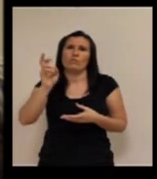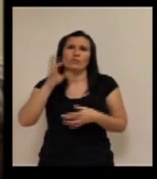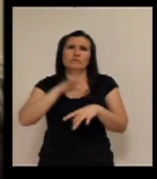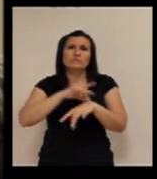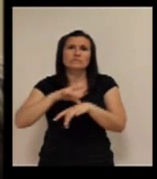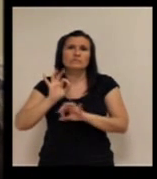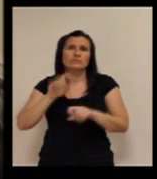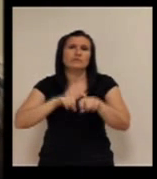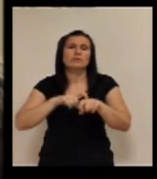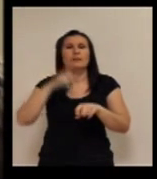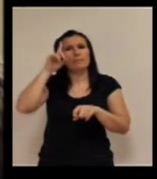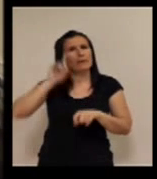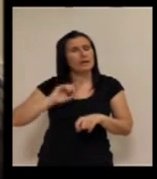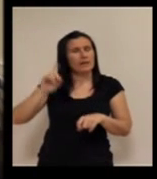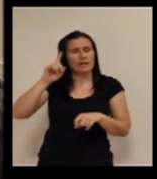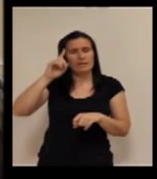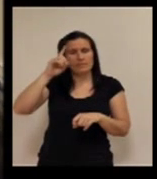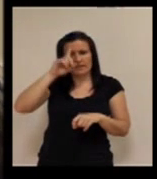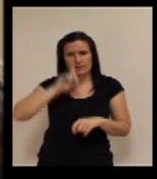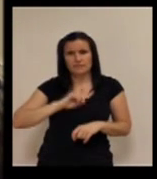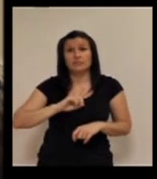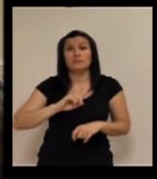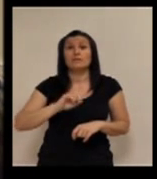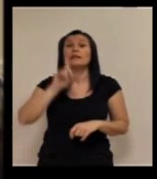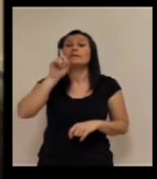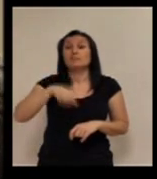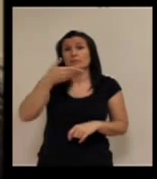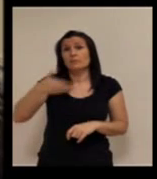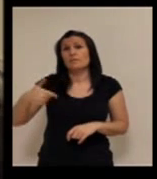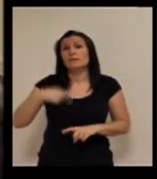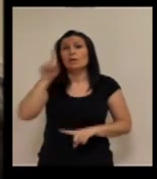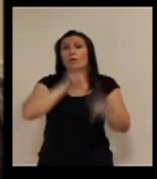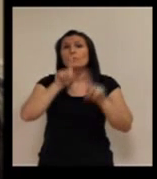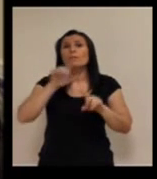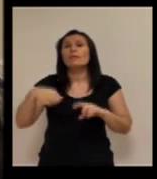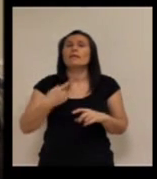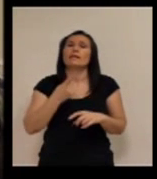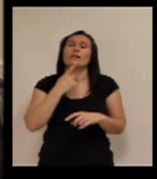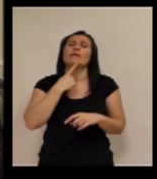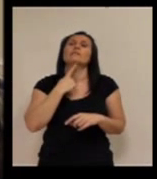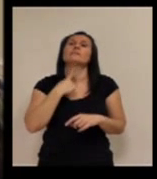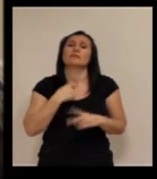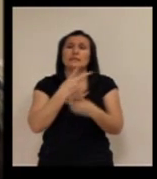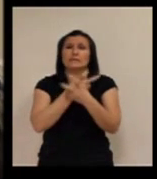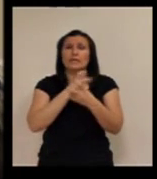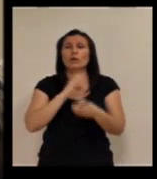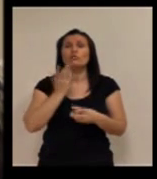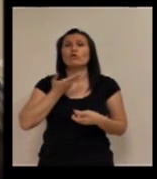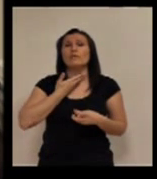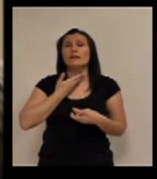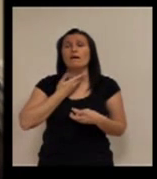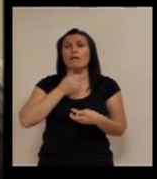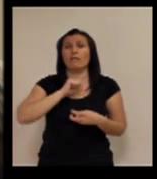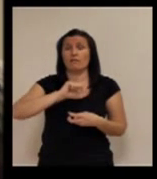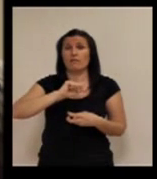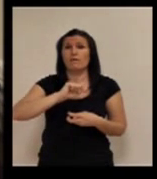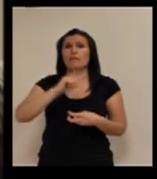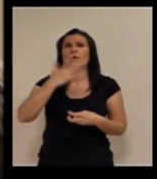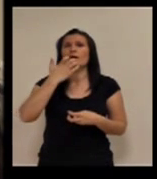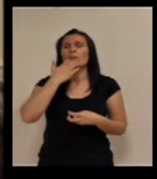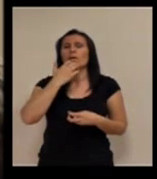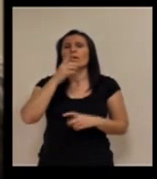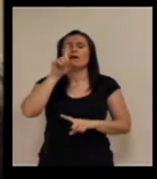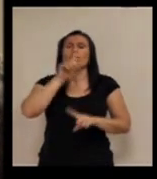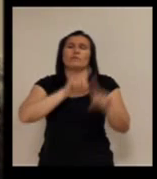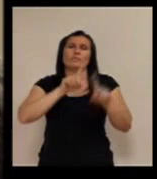parálisis, ¿no? Y también es importante el problema de la tracheotomía como afectación de nivel